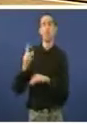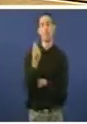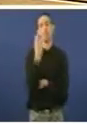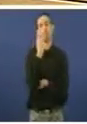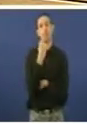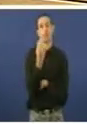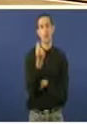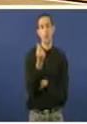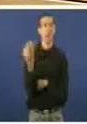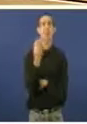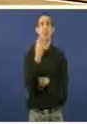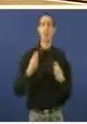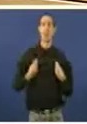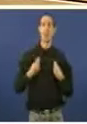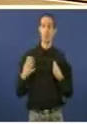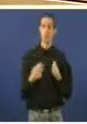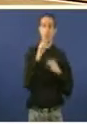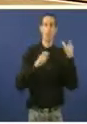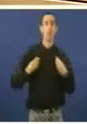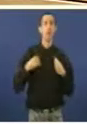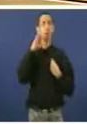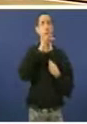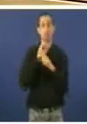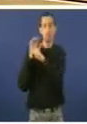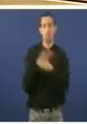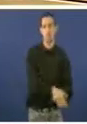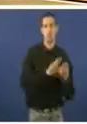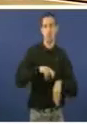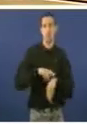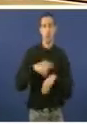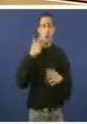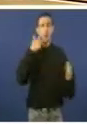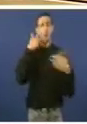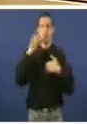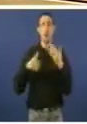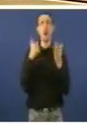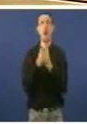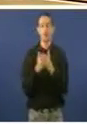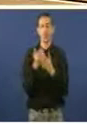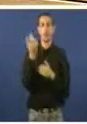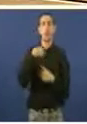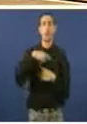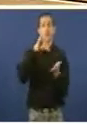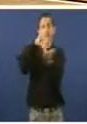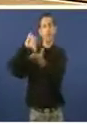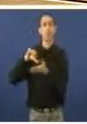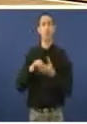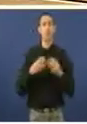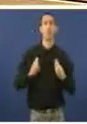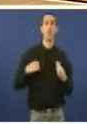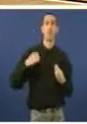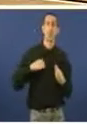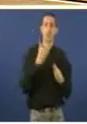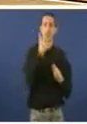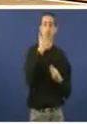vida dos galegos. Nótase no peche de camas hospitalarias no Brán, incluídos centros sanitarios enteiros como a